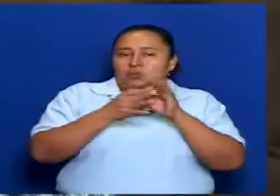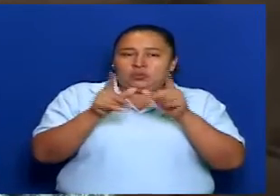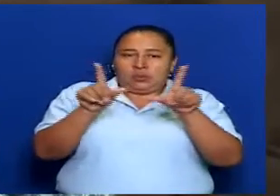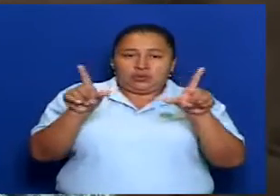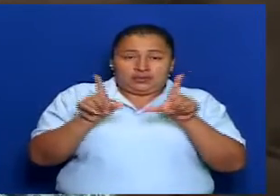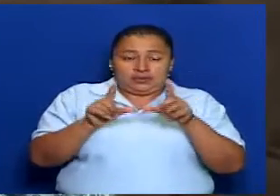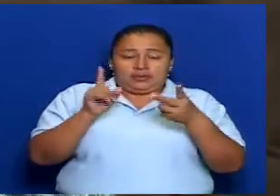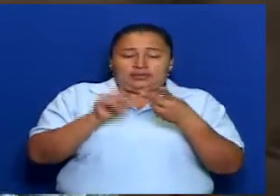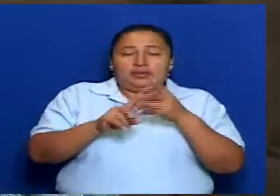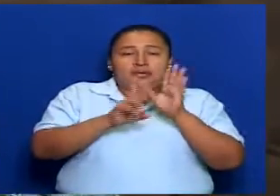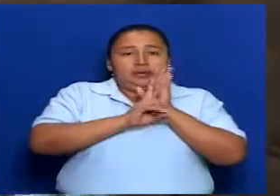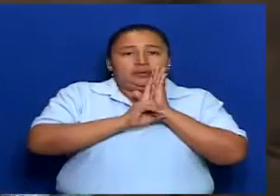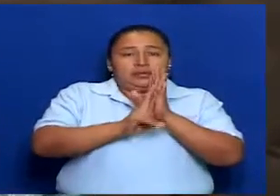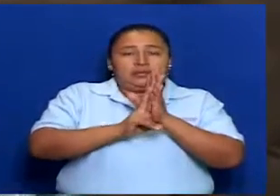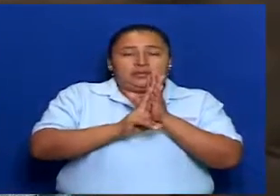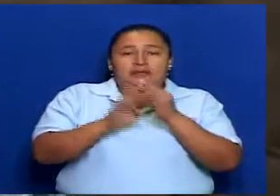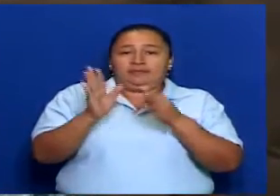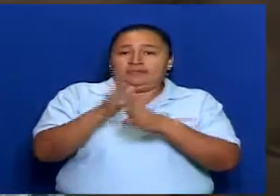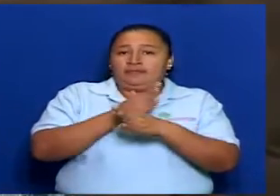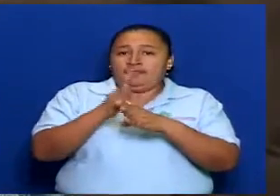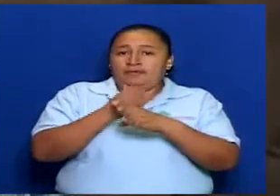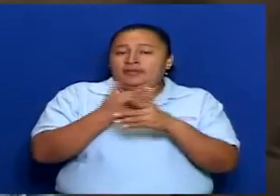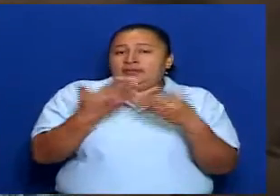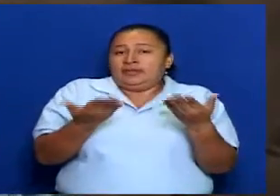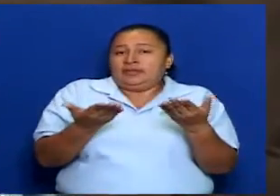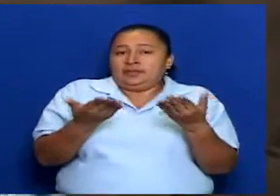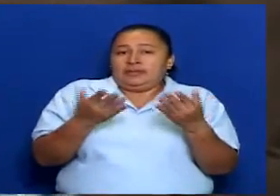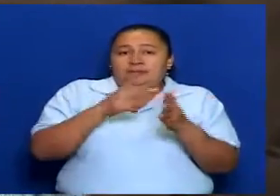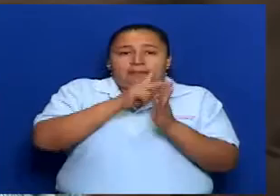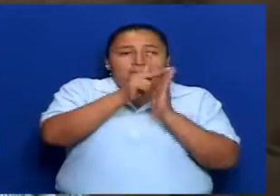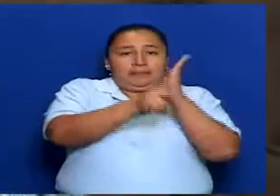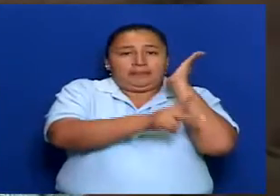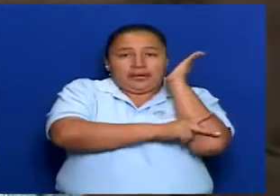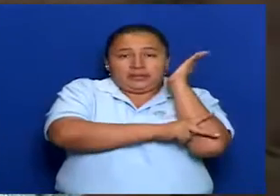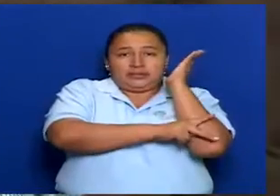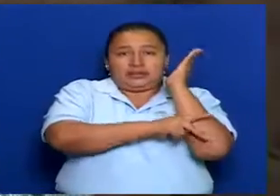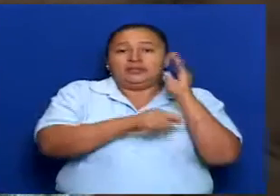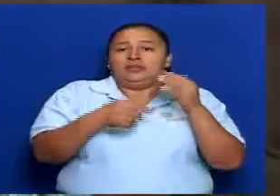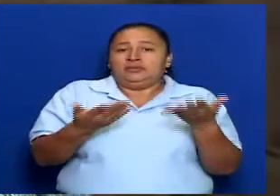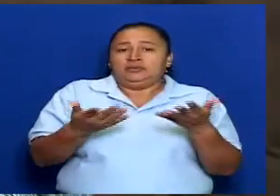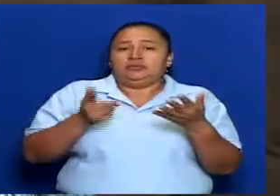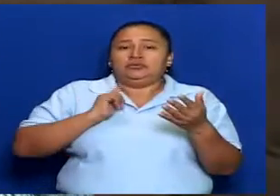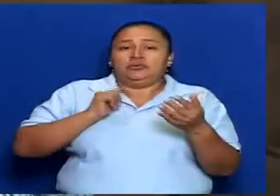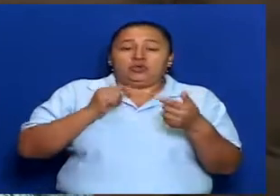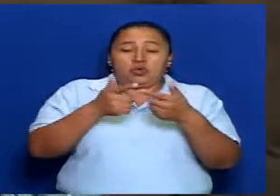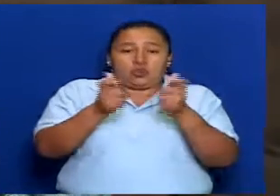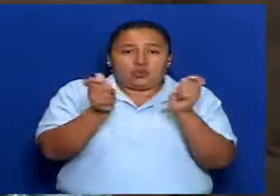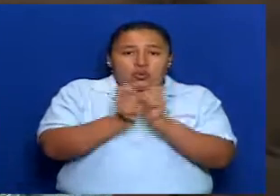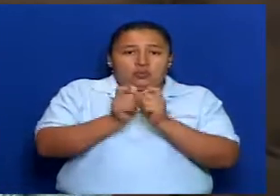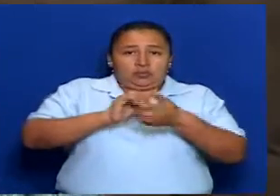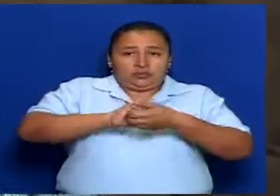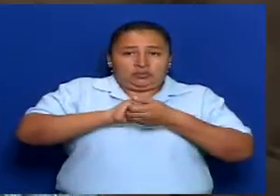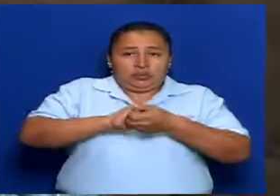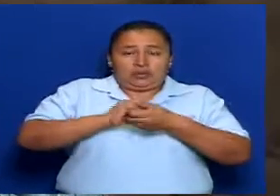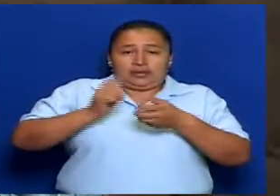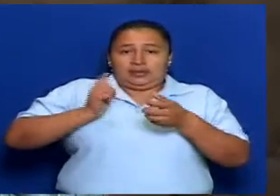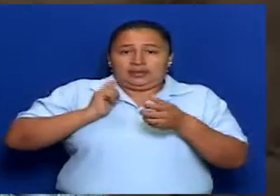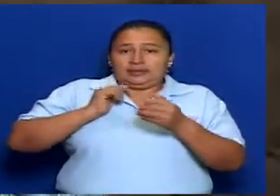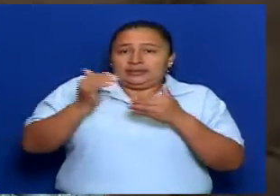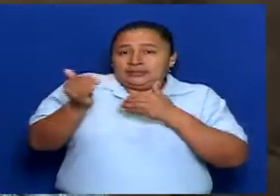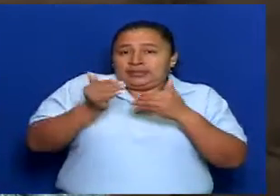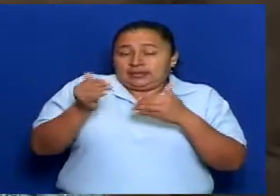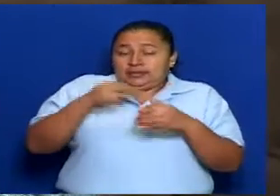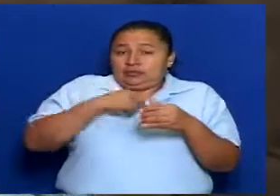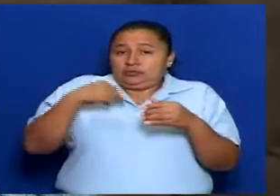representantes de diferentes países, los grupos de amistad que estuvieron cerca de